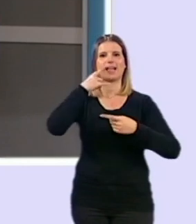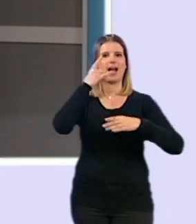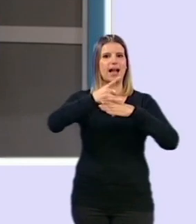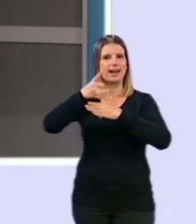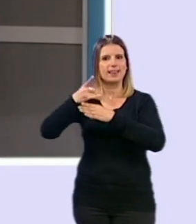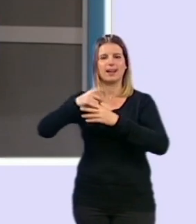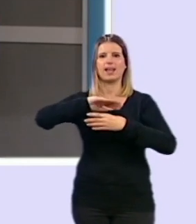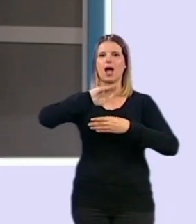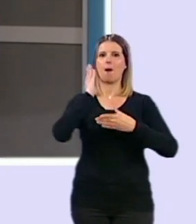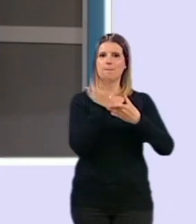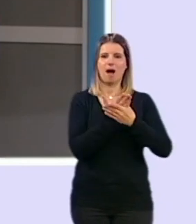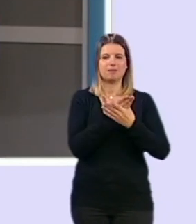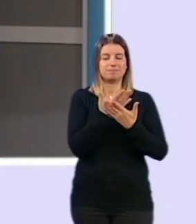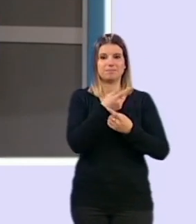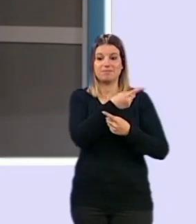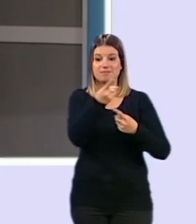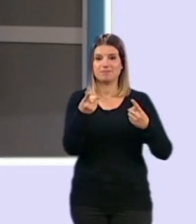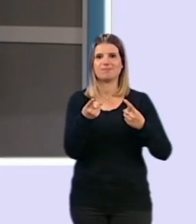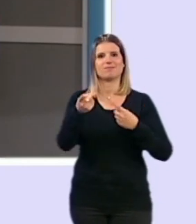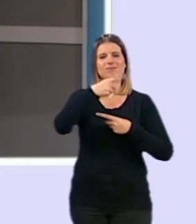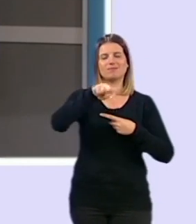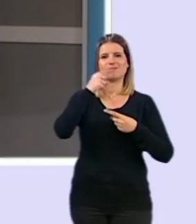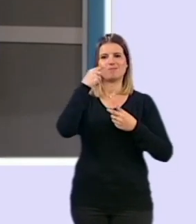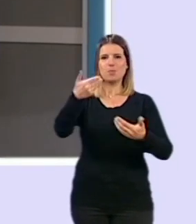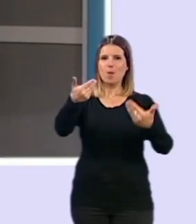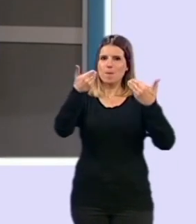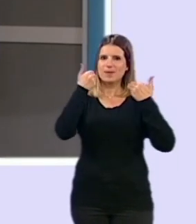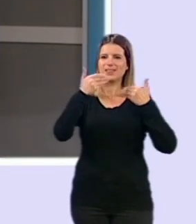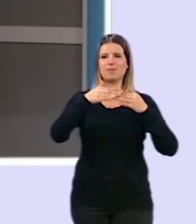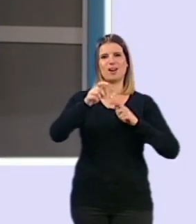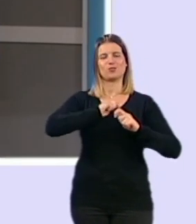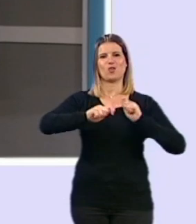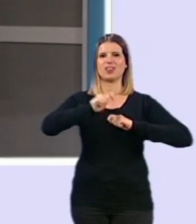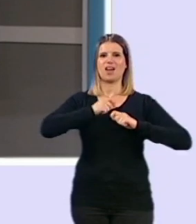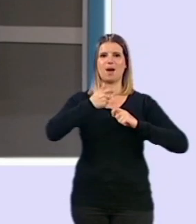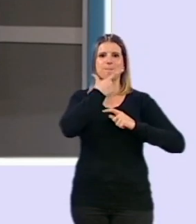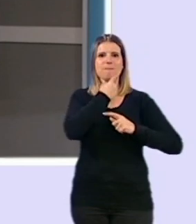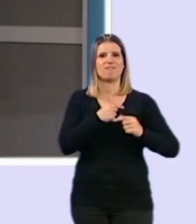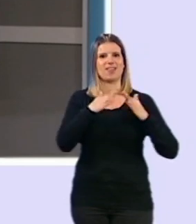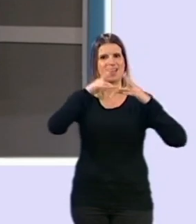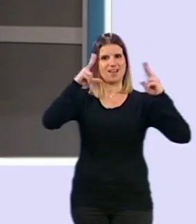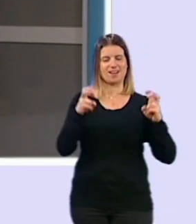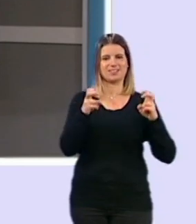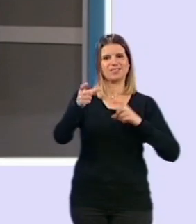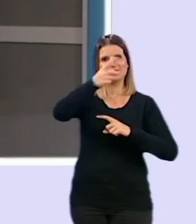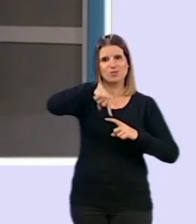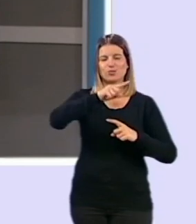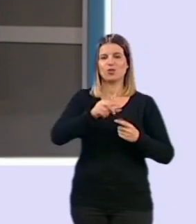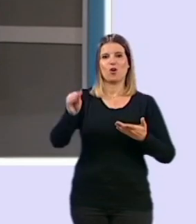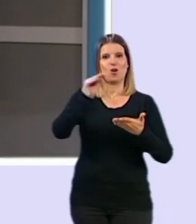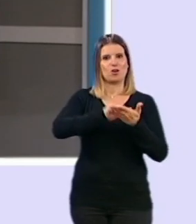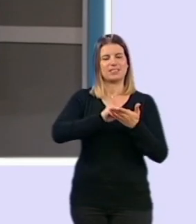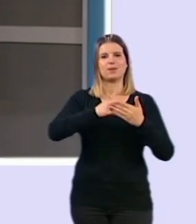panadería y de los que de cualquier manera están pendientes de que el confinamiento no sea más fácil y, como no, una vez más, a vosotros los